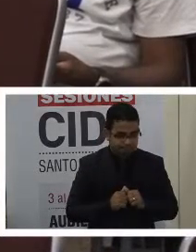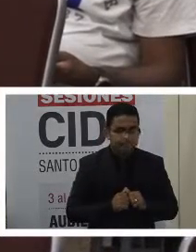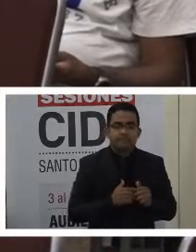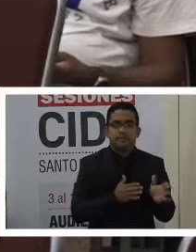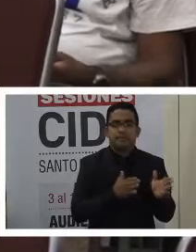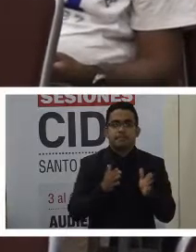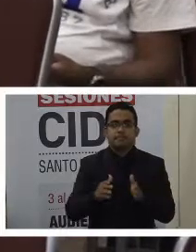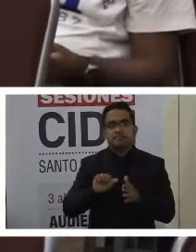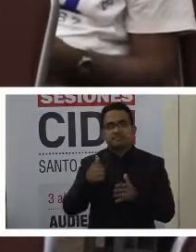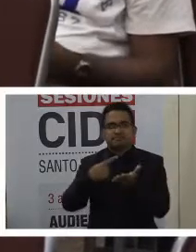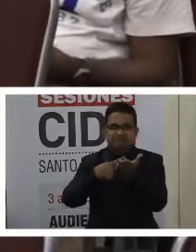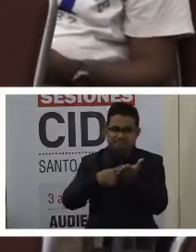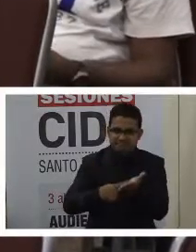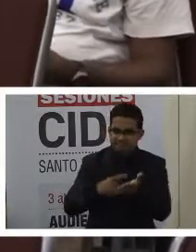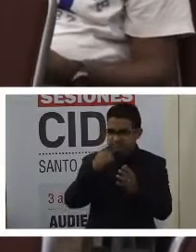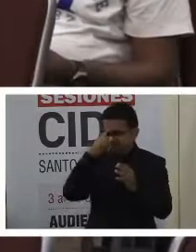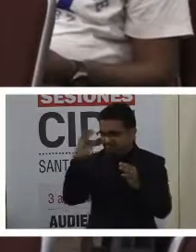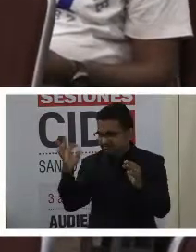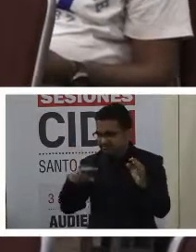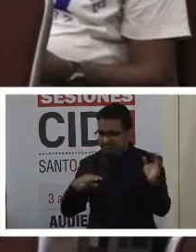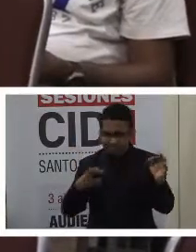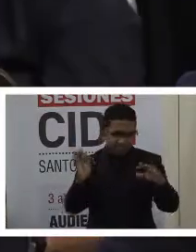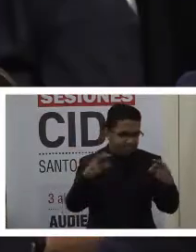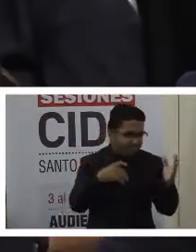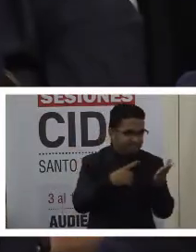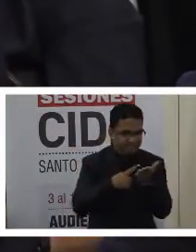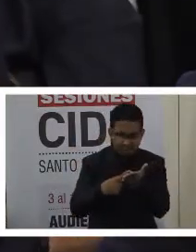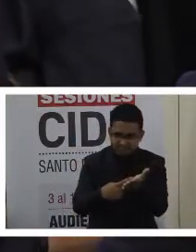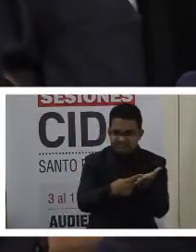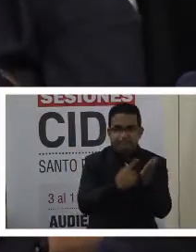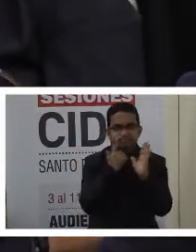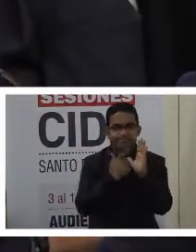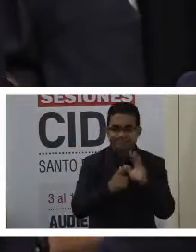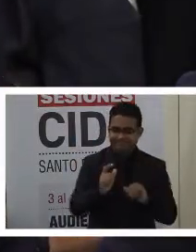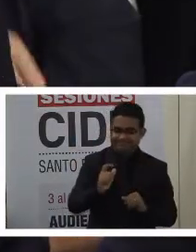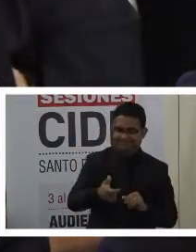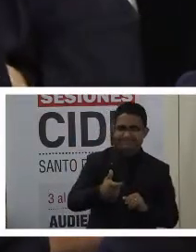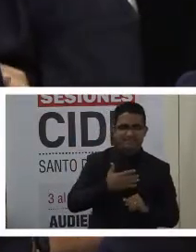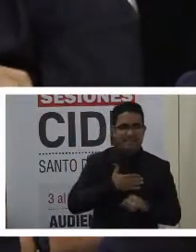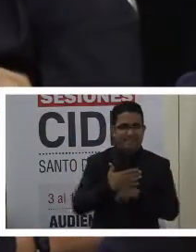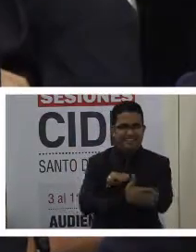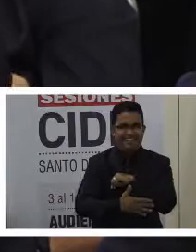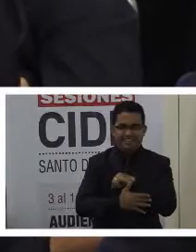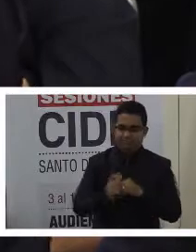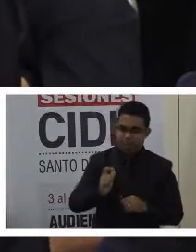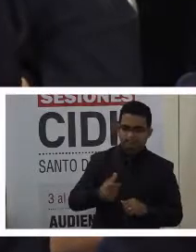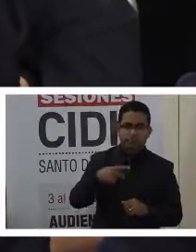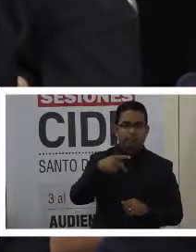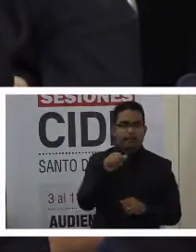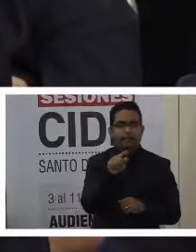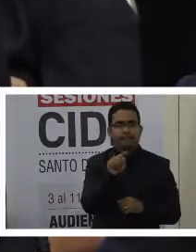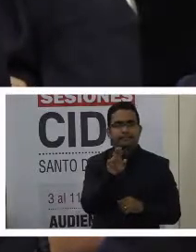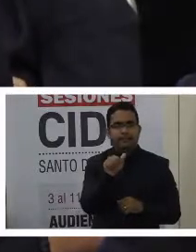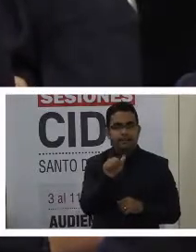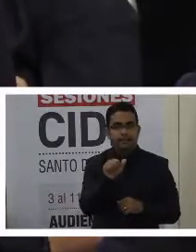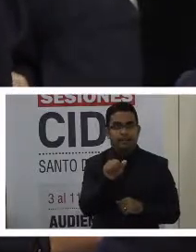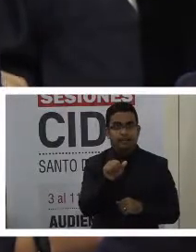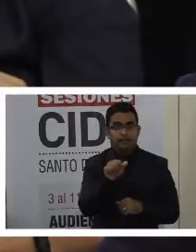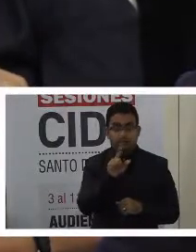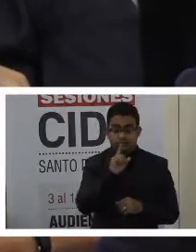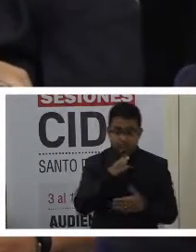nos preguntaban los comisionados. El tema del carnet de la patria, yo lo decía, es un instrumento que ha sido muy atacado en el mundo.